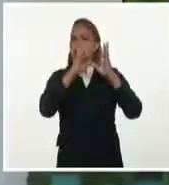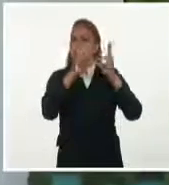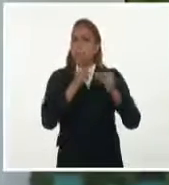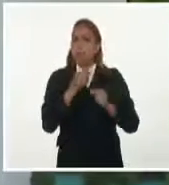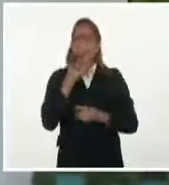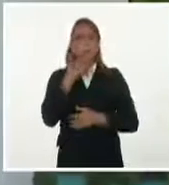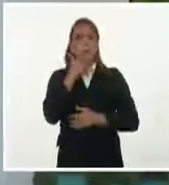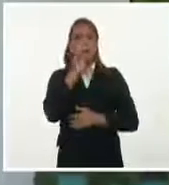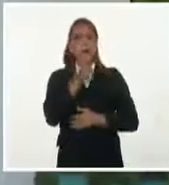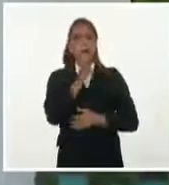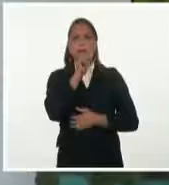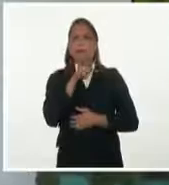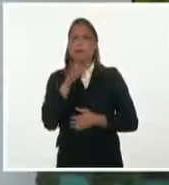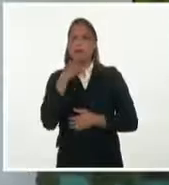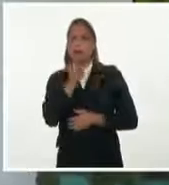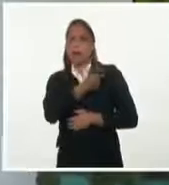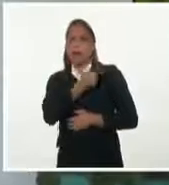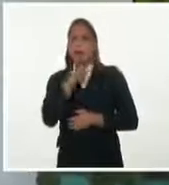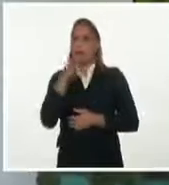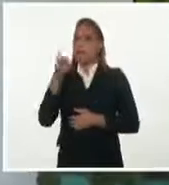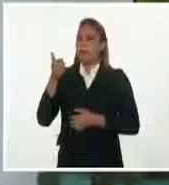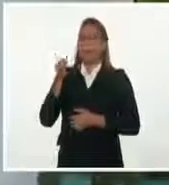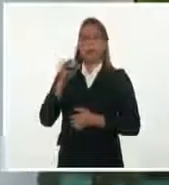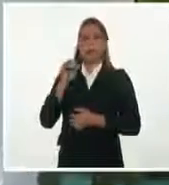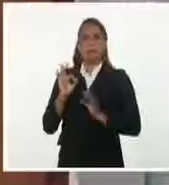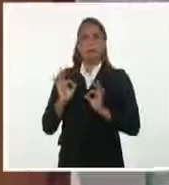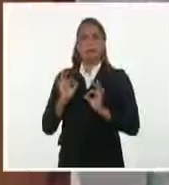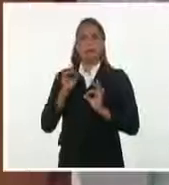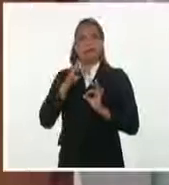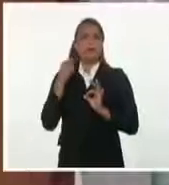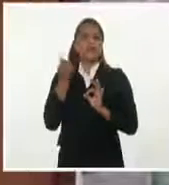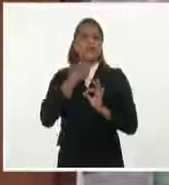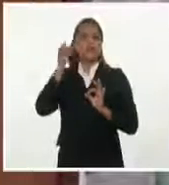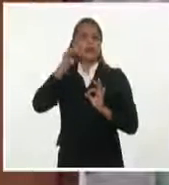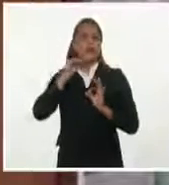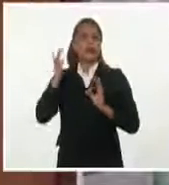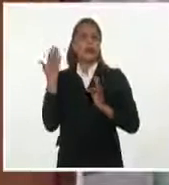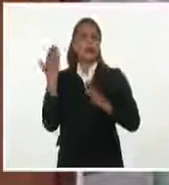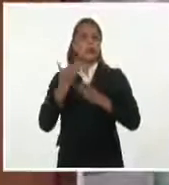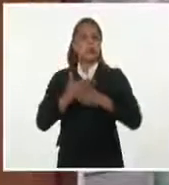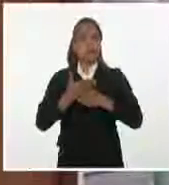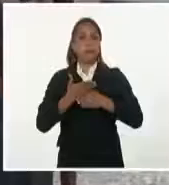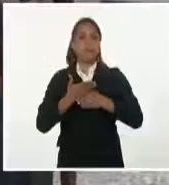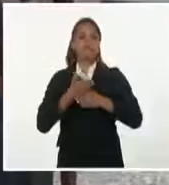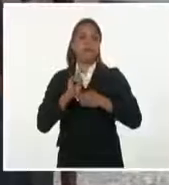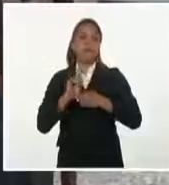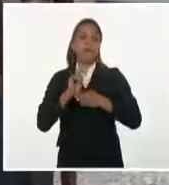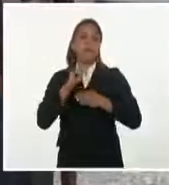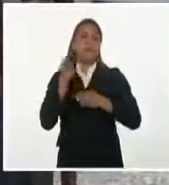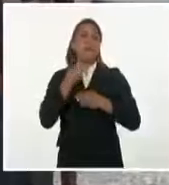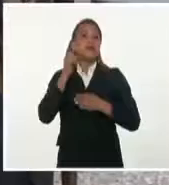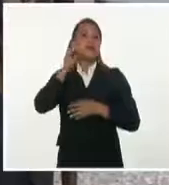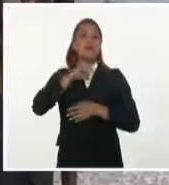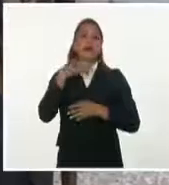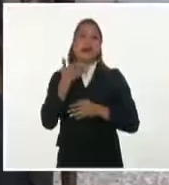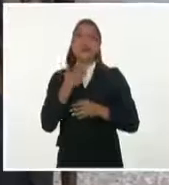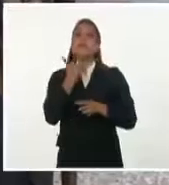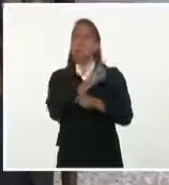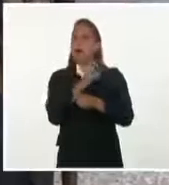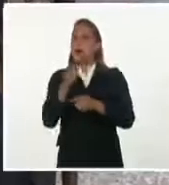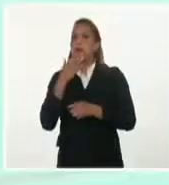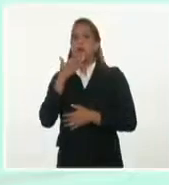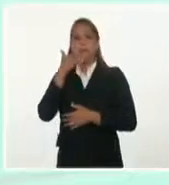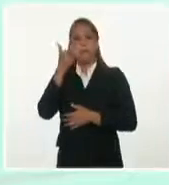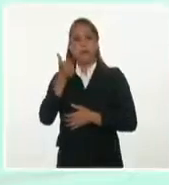efecto de los anticuerpos sobre el virus en cultivo, que es lo que se llama poder neutralizante, eso predice que la vacuna debe ser